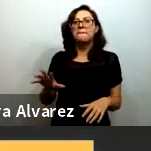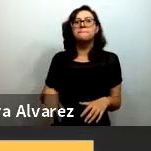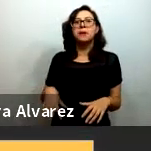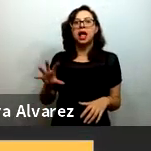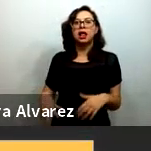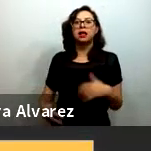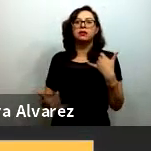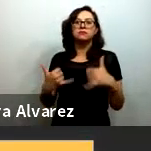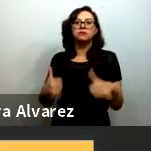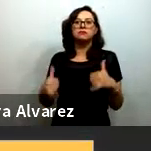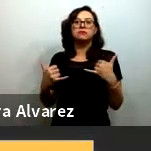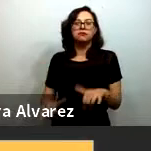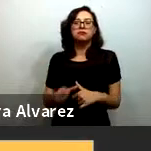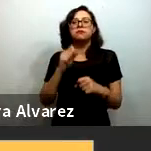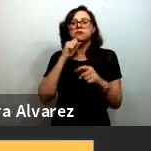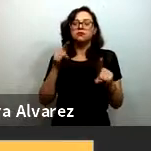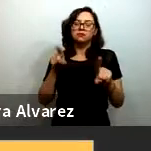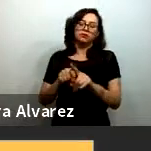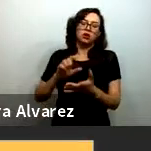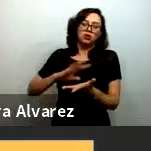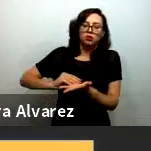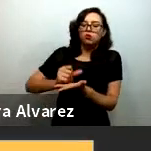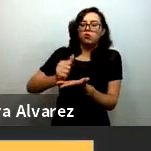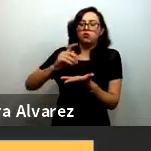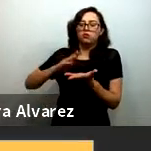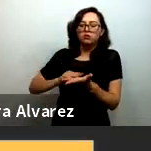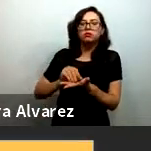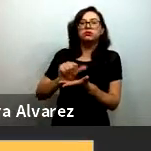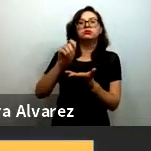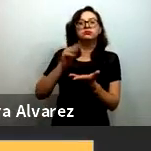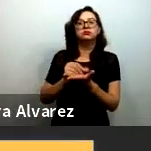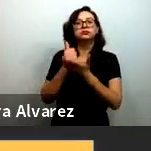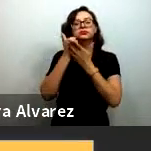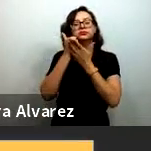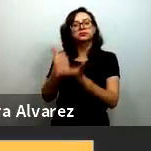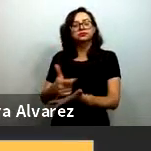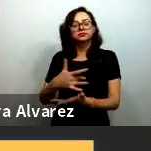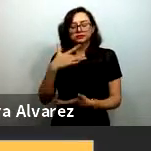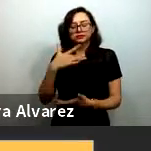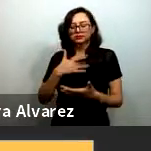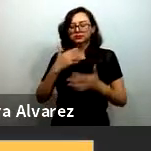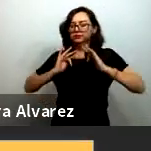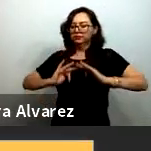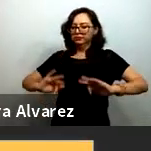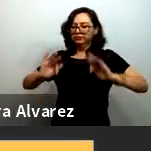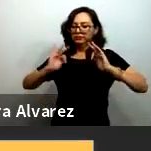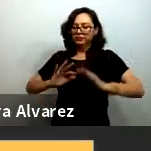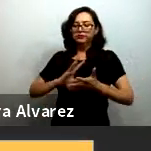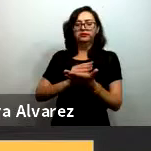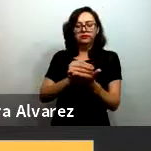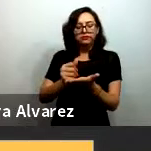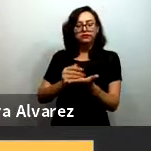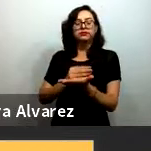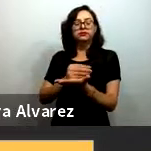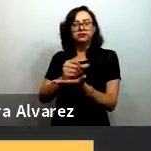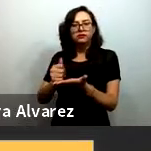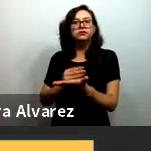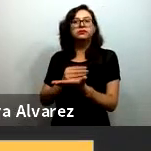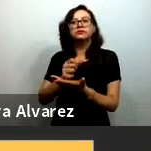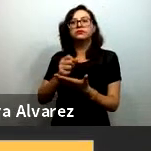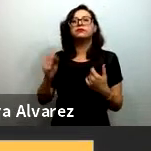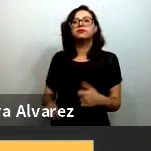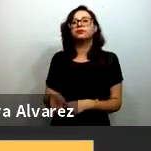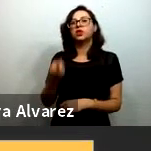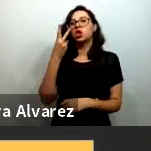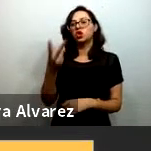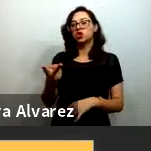interacción positiva una masita que tiene el objetivo también de ayudar en la regulación emocional a través del masaje en terminaciones nerviosas y dos posters